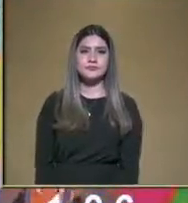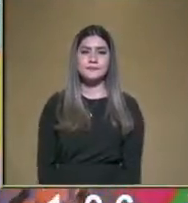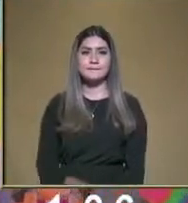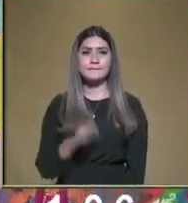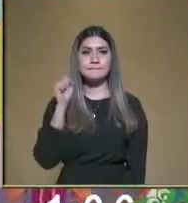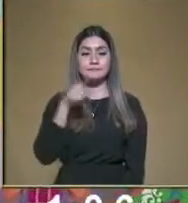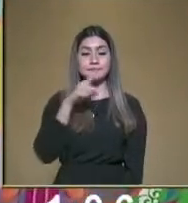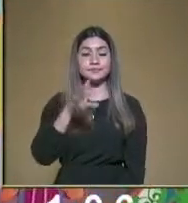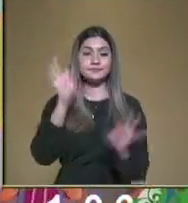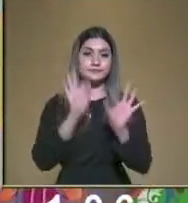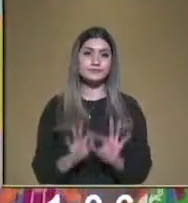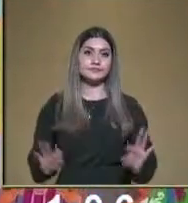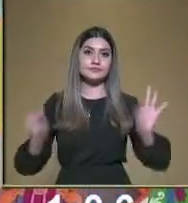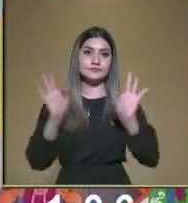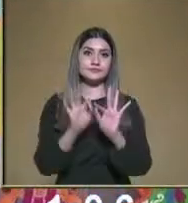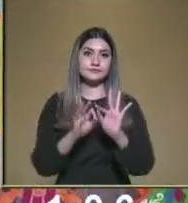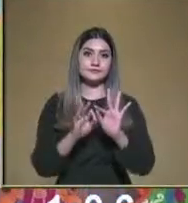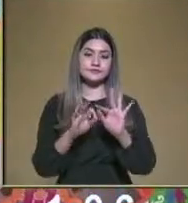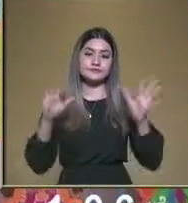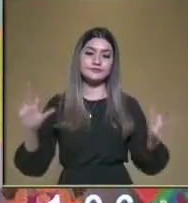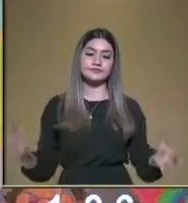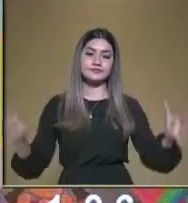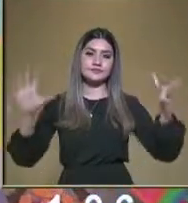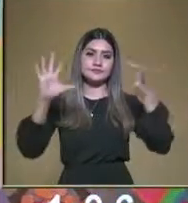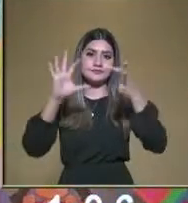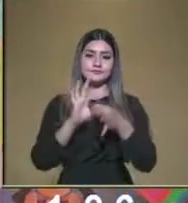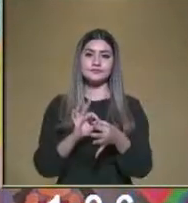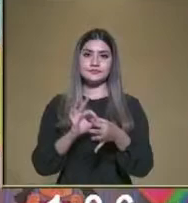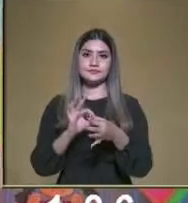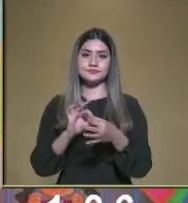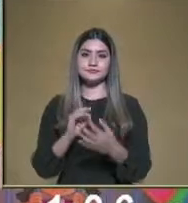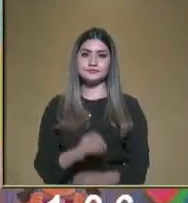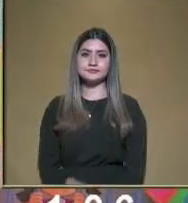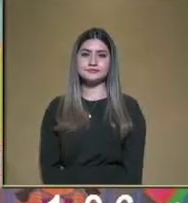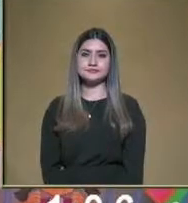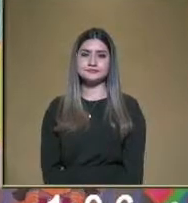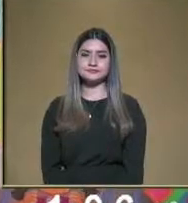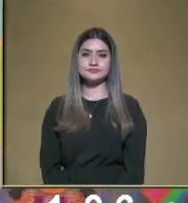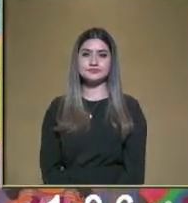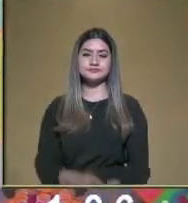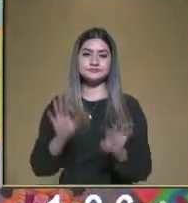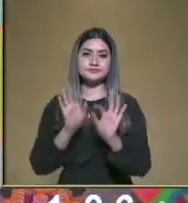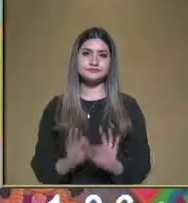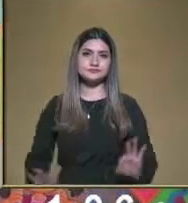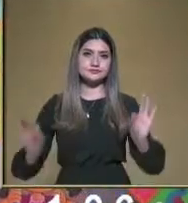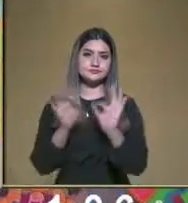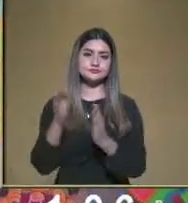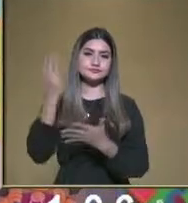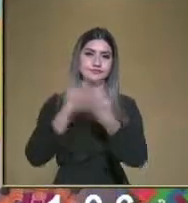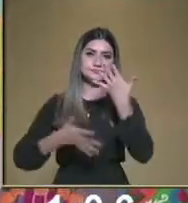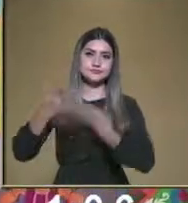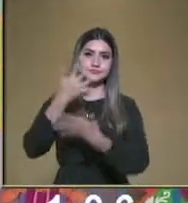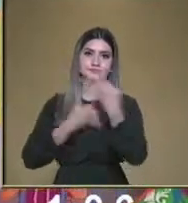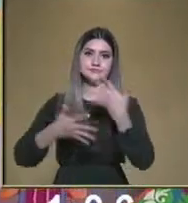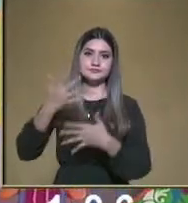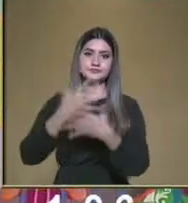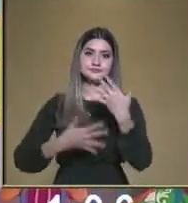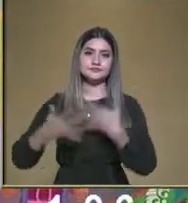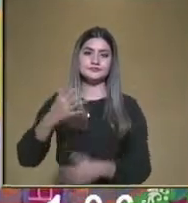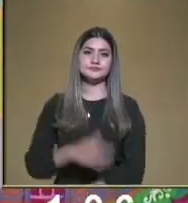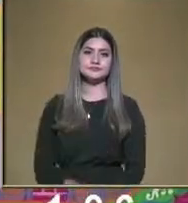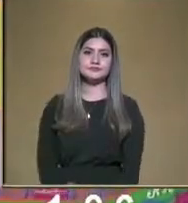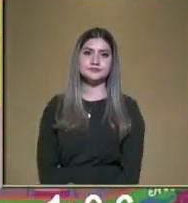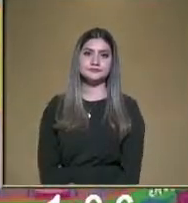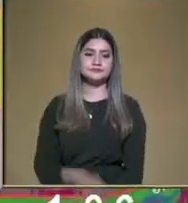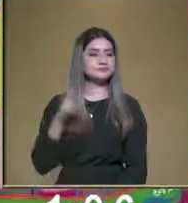también aquí algo importante es que también están tomando en cuenta las lenguas de señas, señas mexicanas, ¿verdad? Entonces,